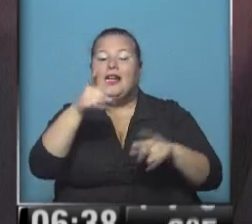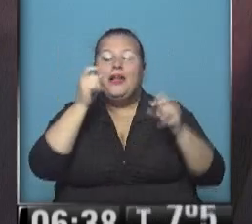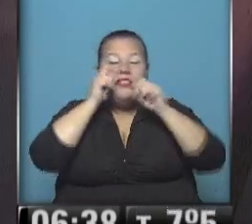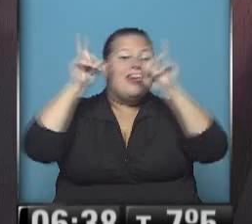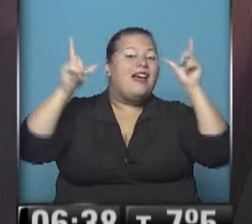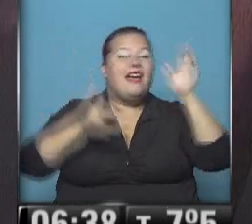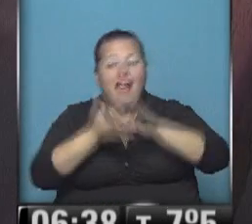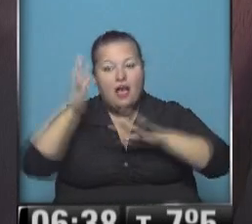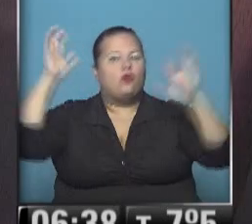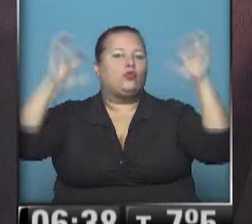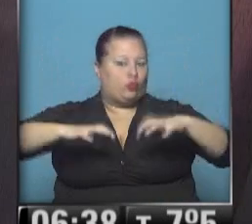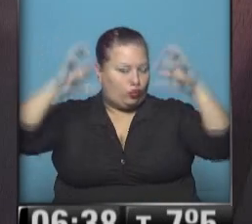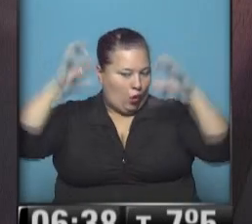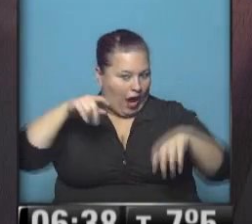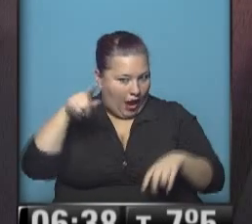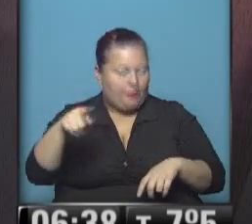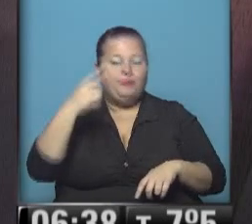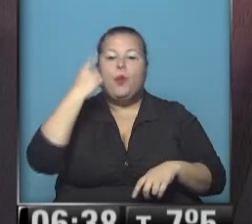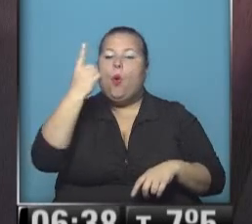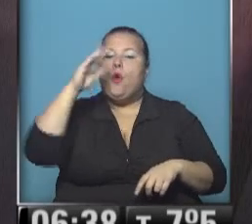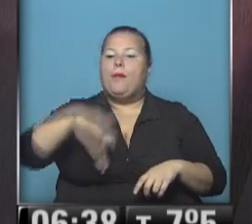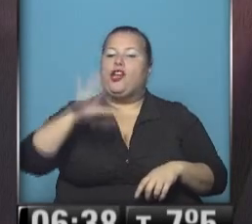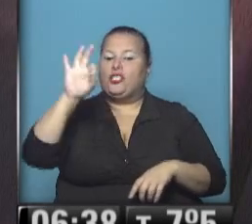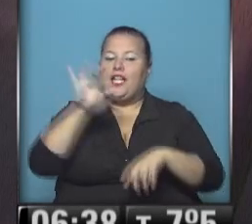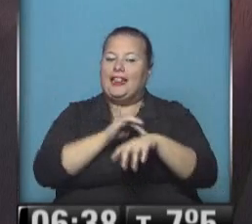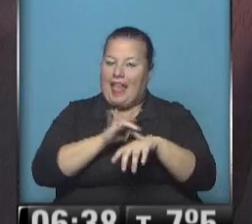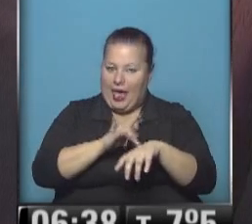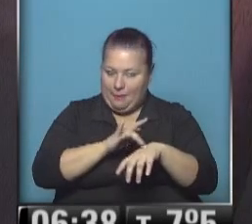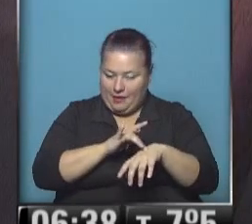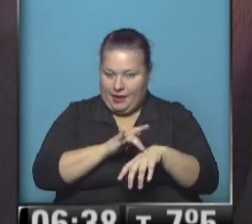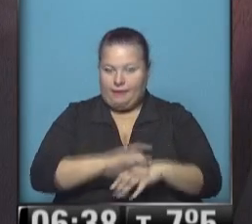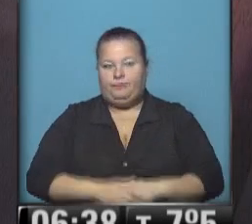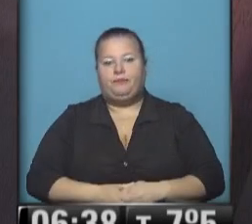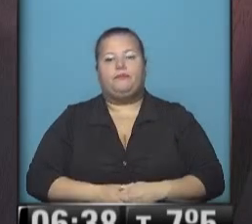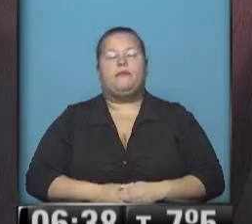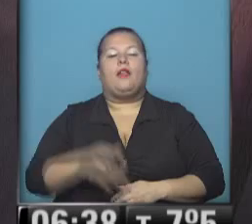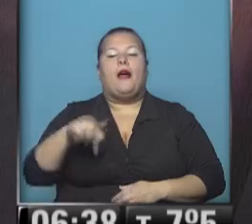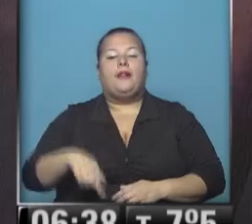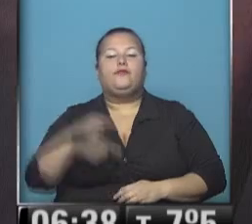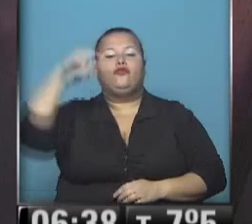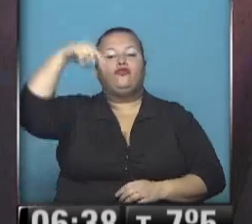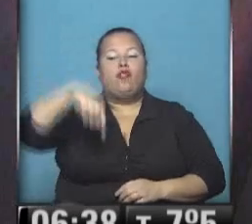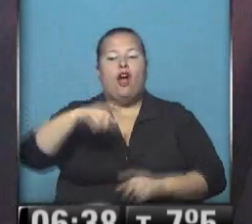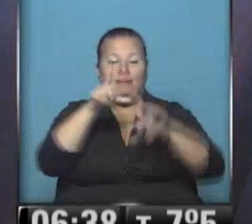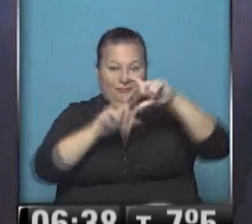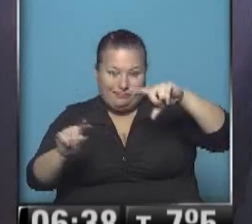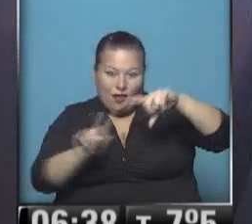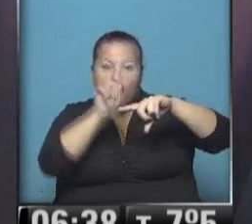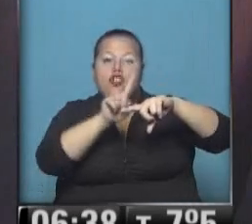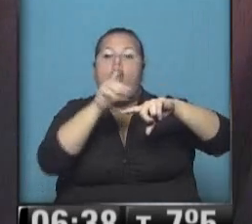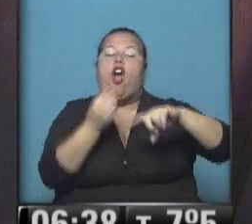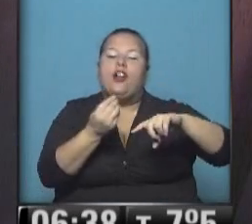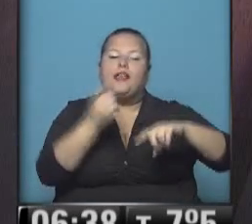despertando, está lloviendo allí. Uno bajo cero la sensación térmica. Y viajamos al norte de la Patagonia,